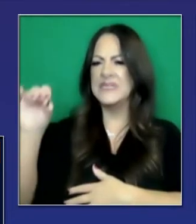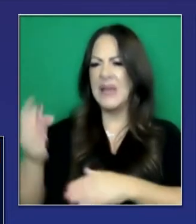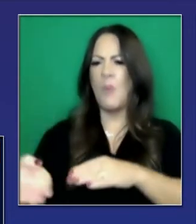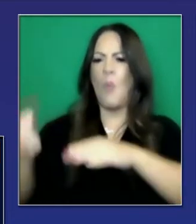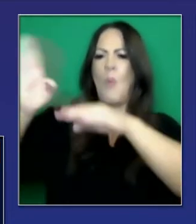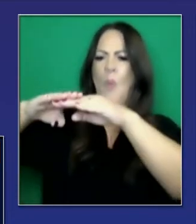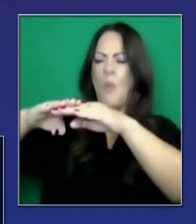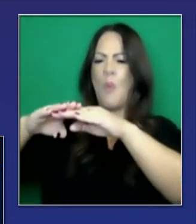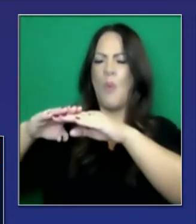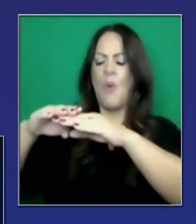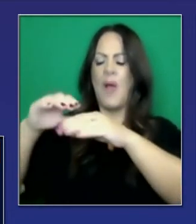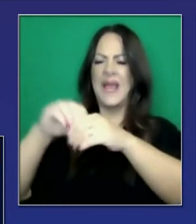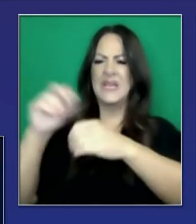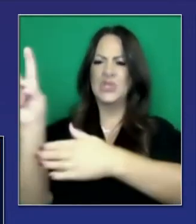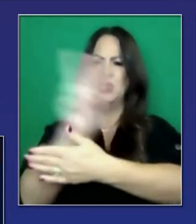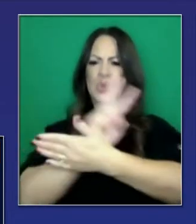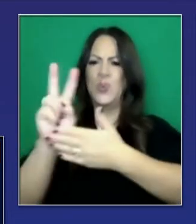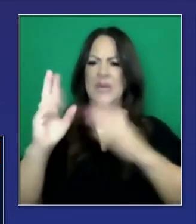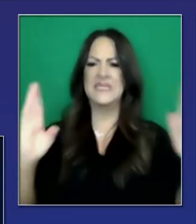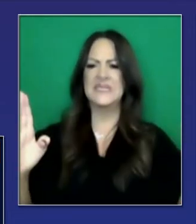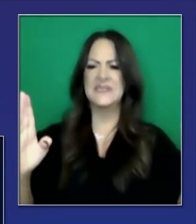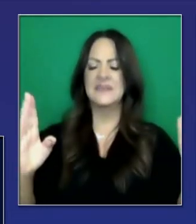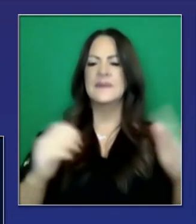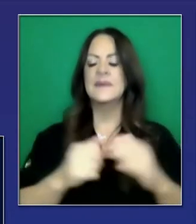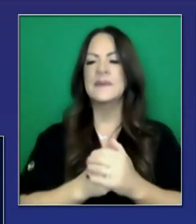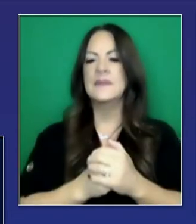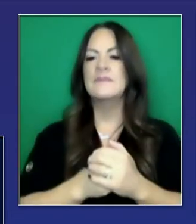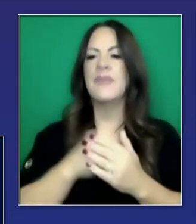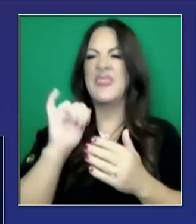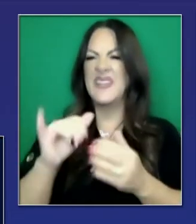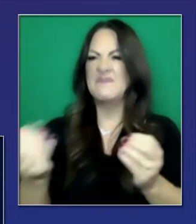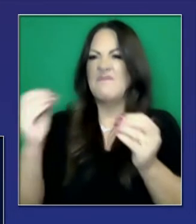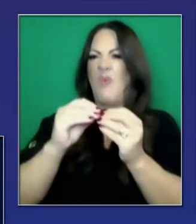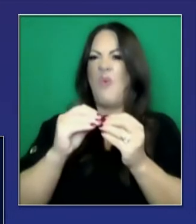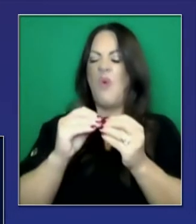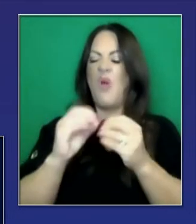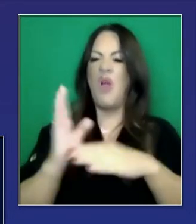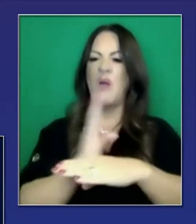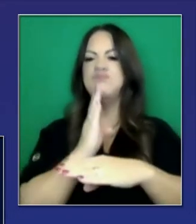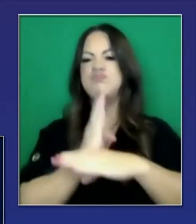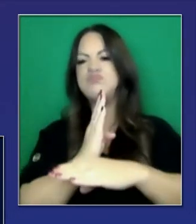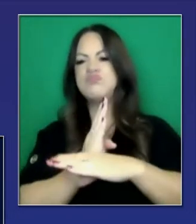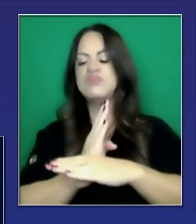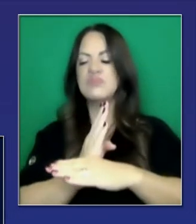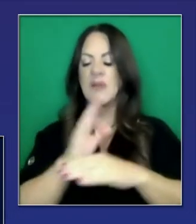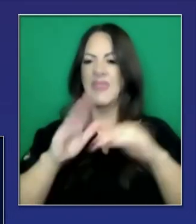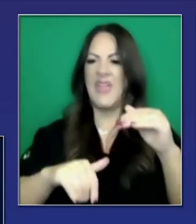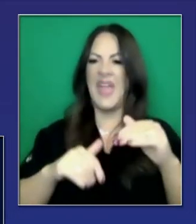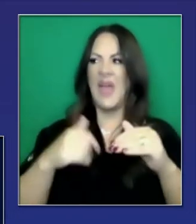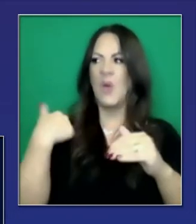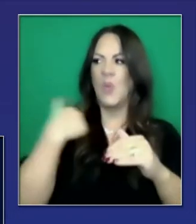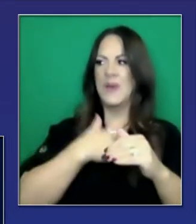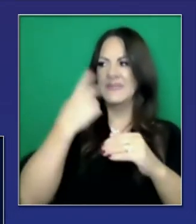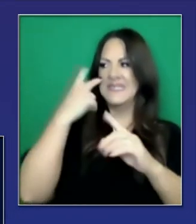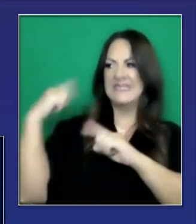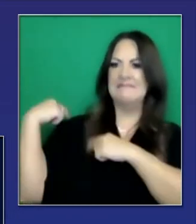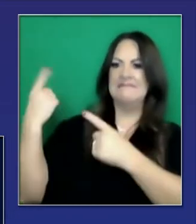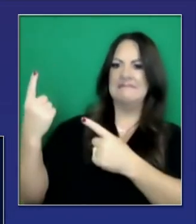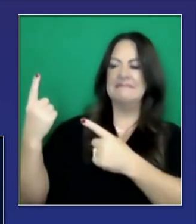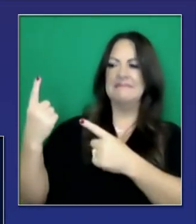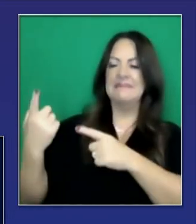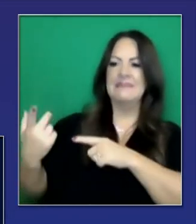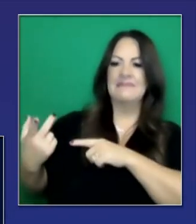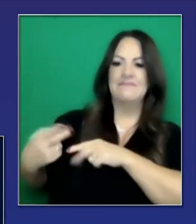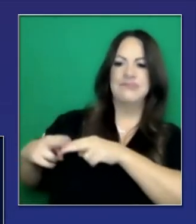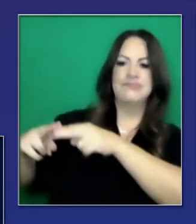hay un 38 por ciento de aumento en dos semanas. Eso actualmente es un poco más modesto de lo que hemos visto en cuanto a